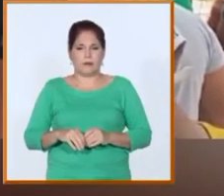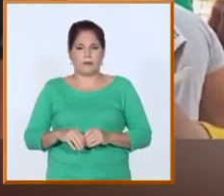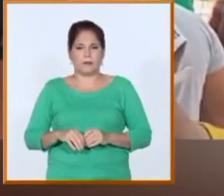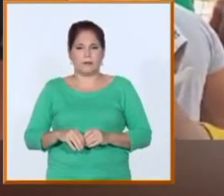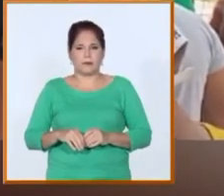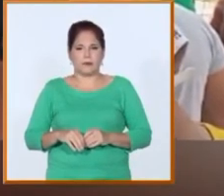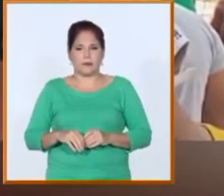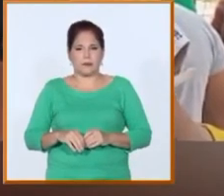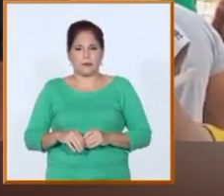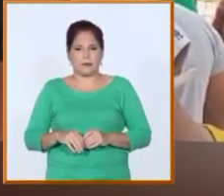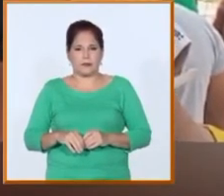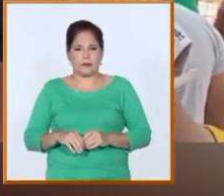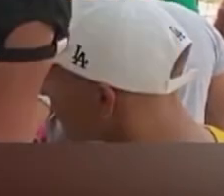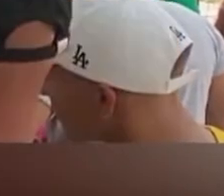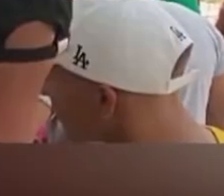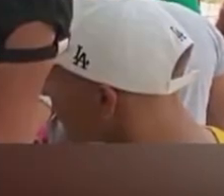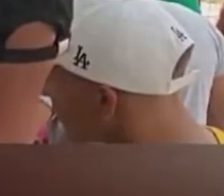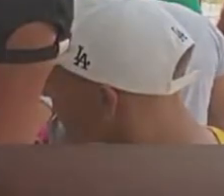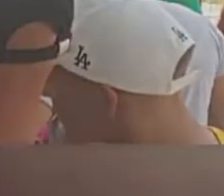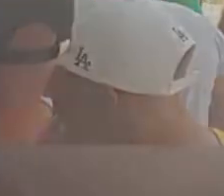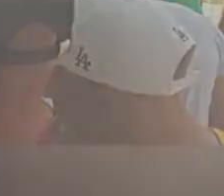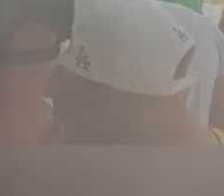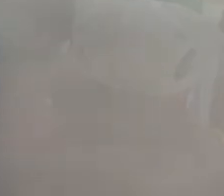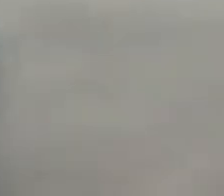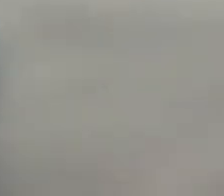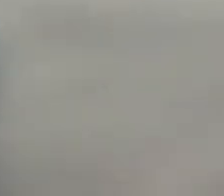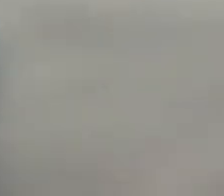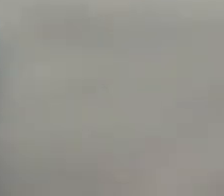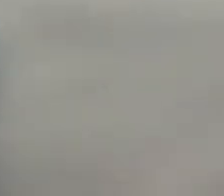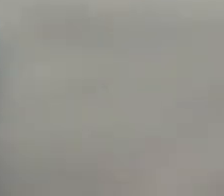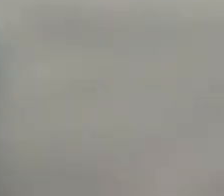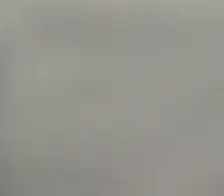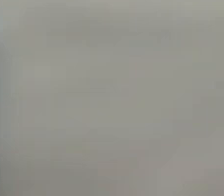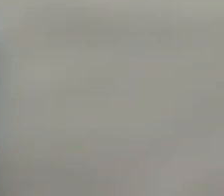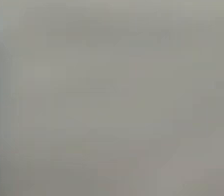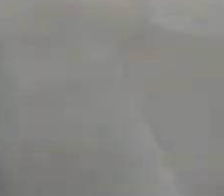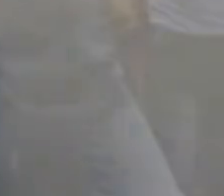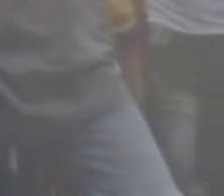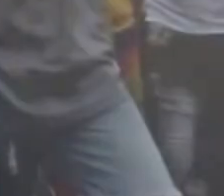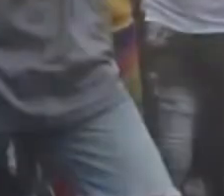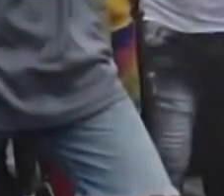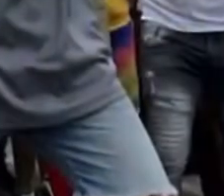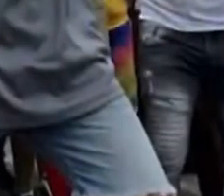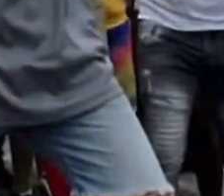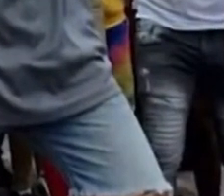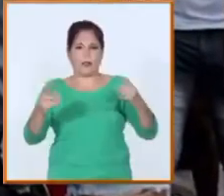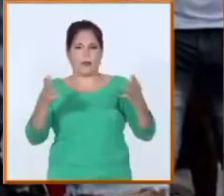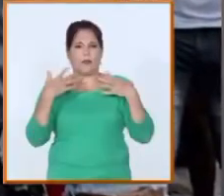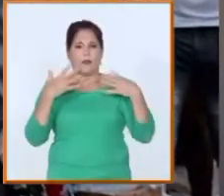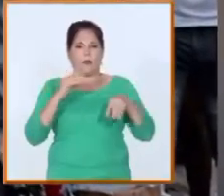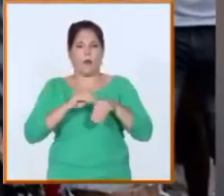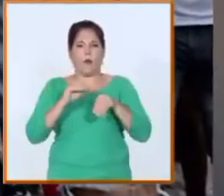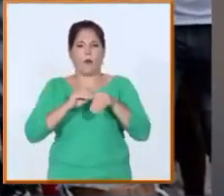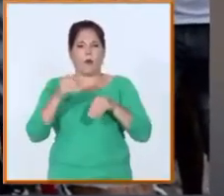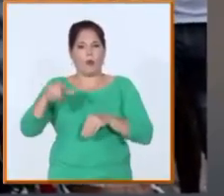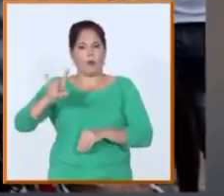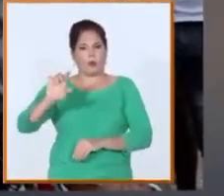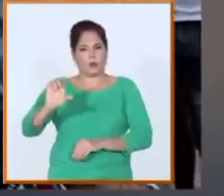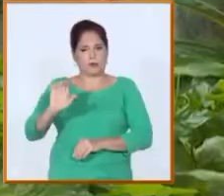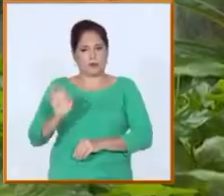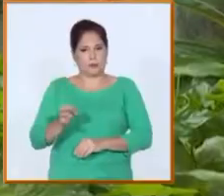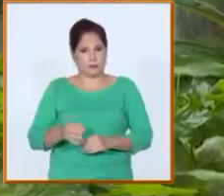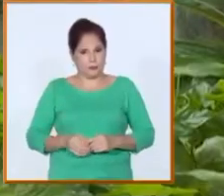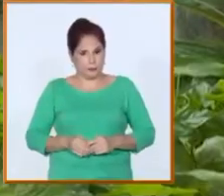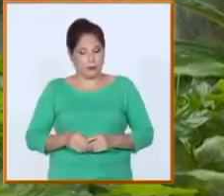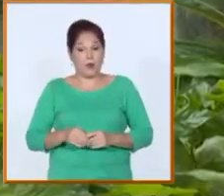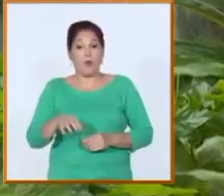un centenar de jóvenes artemiseños participaron en la primera edición del campamento de verano convocado por la Unión de Jóvenes Comunistas es